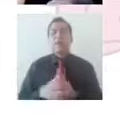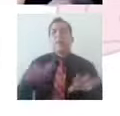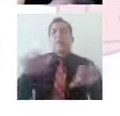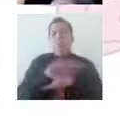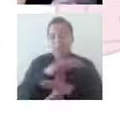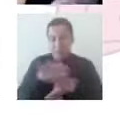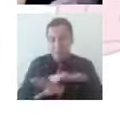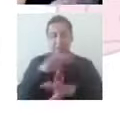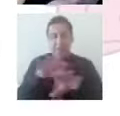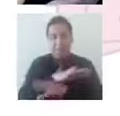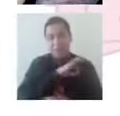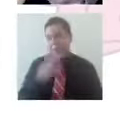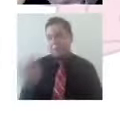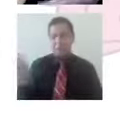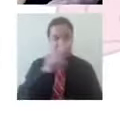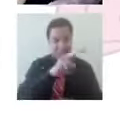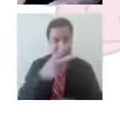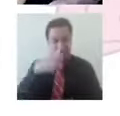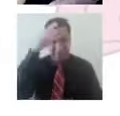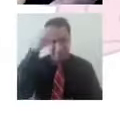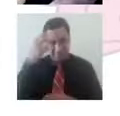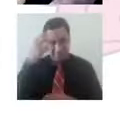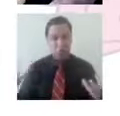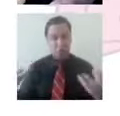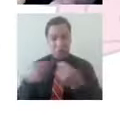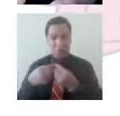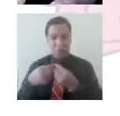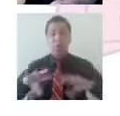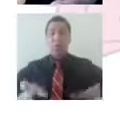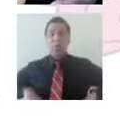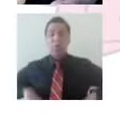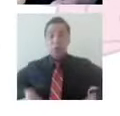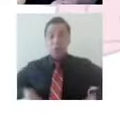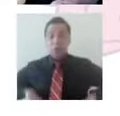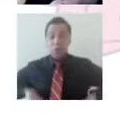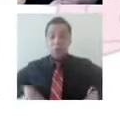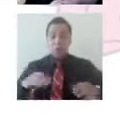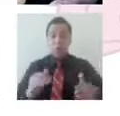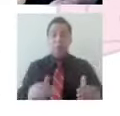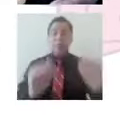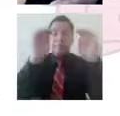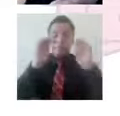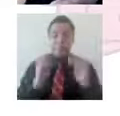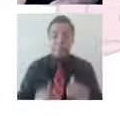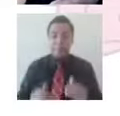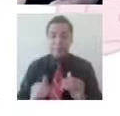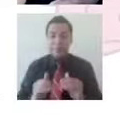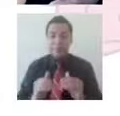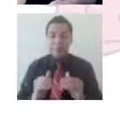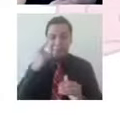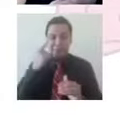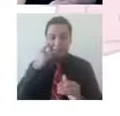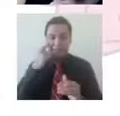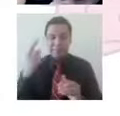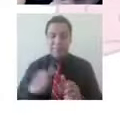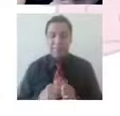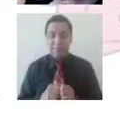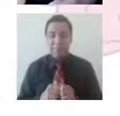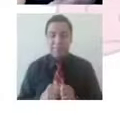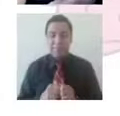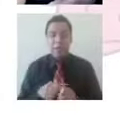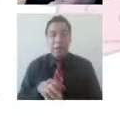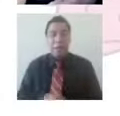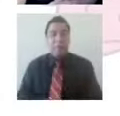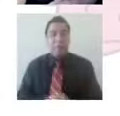complementarios, ¿ok? Después tenemos lo que les mencionaba hace un momento, que tiene que ver con la parte de hacer frente a las crisis.